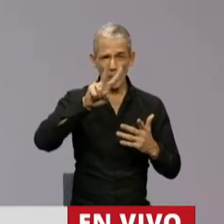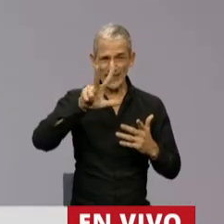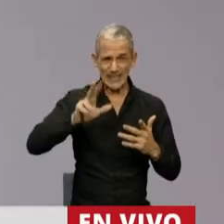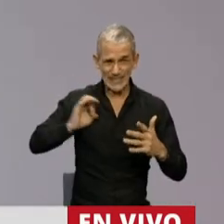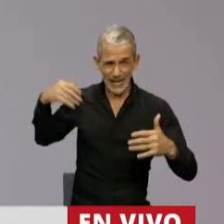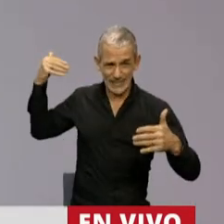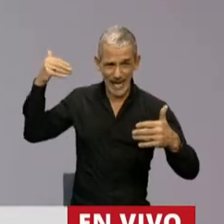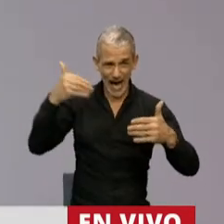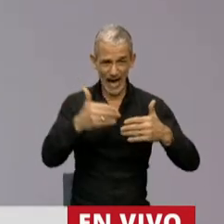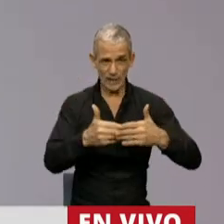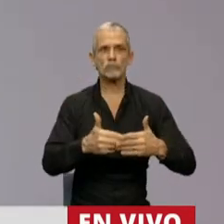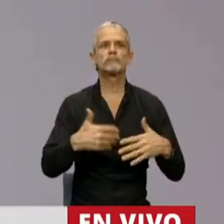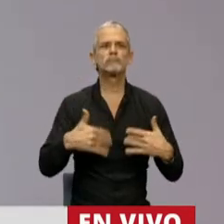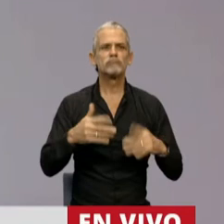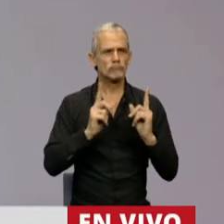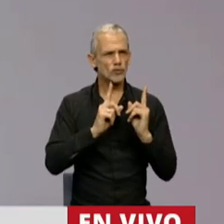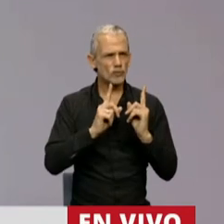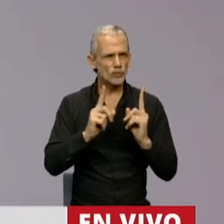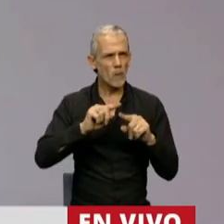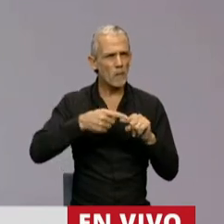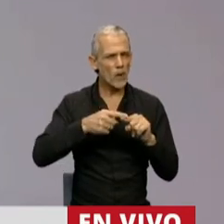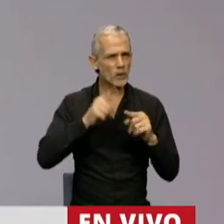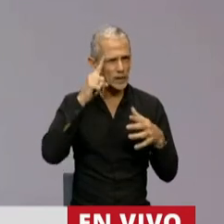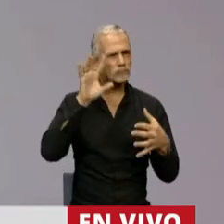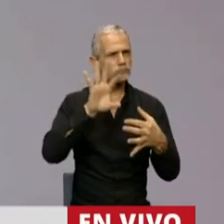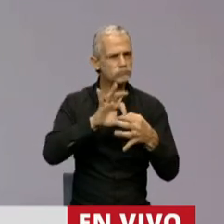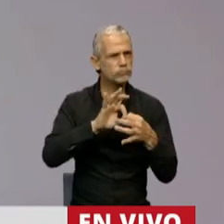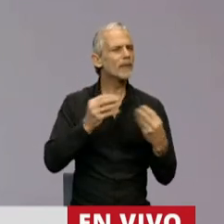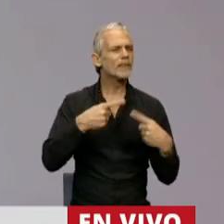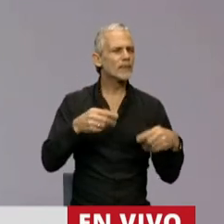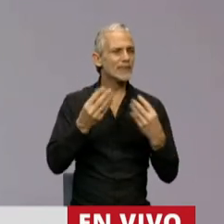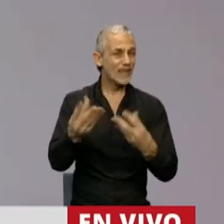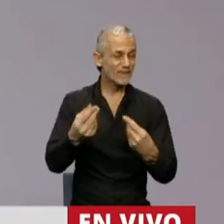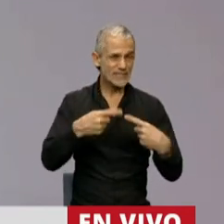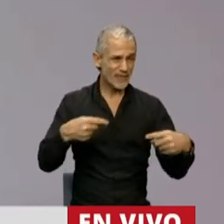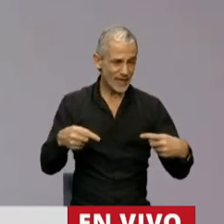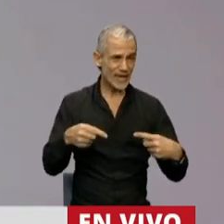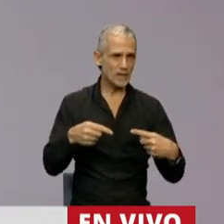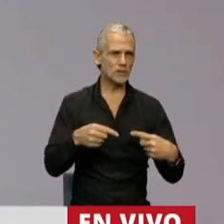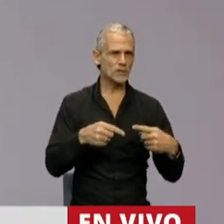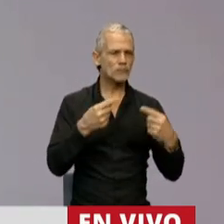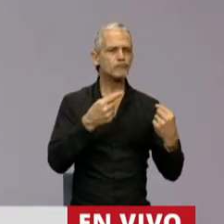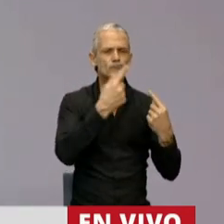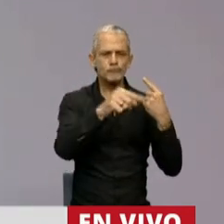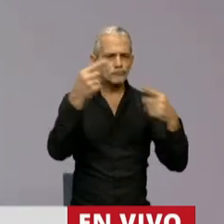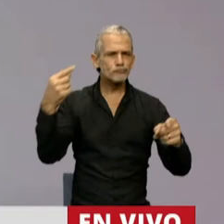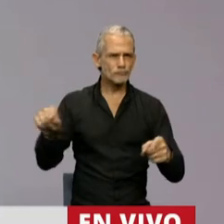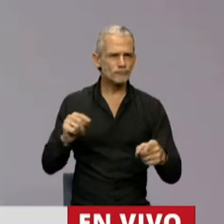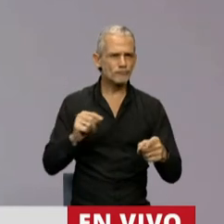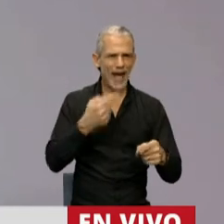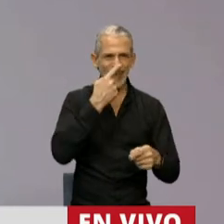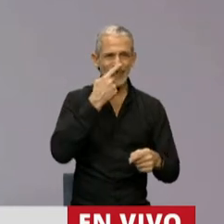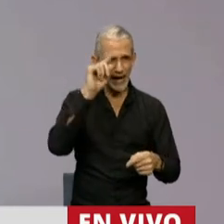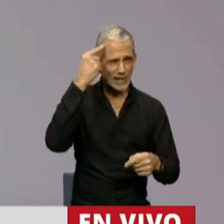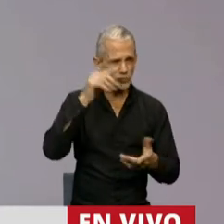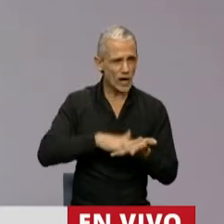años han sostenido una política coherente en defensa de la prioridad del interés nacional en esta materia.